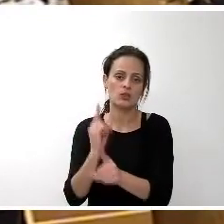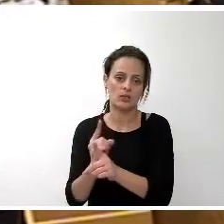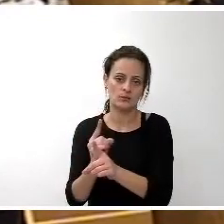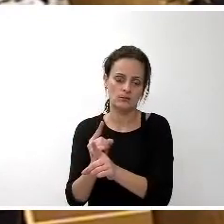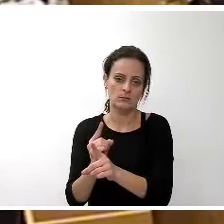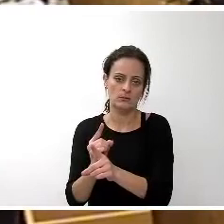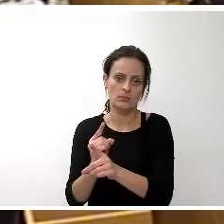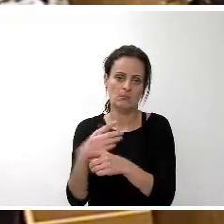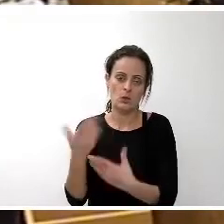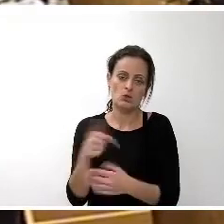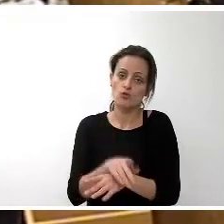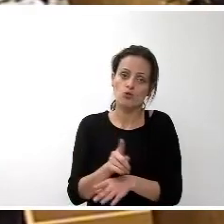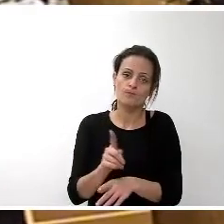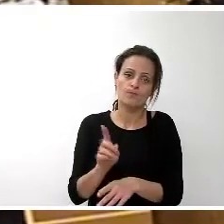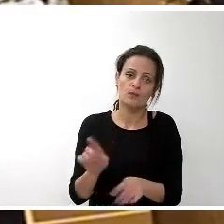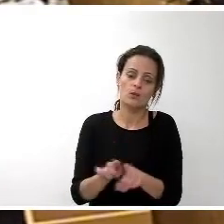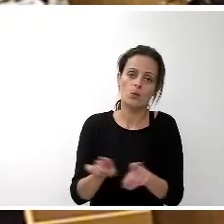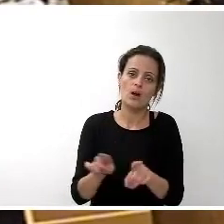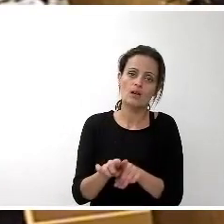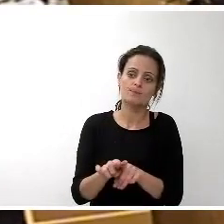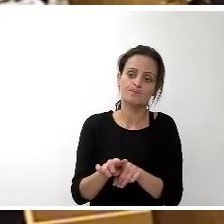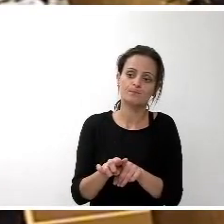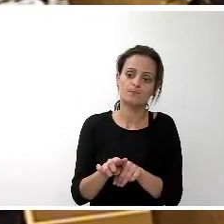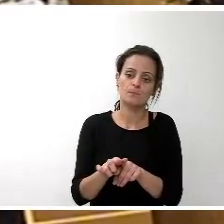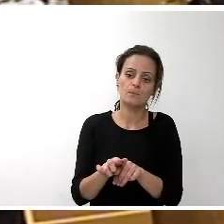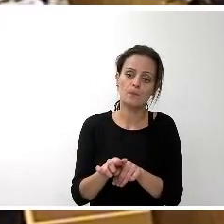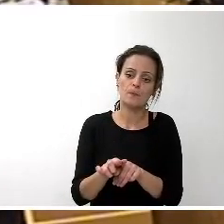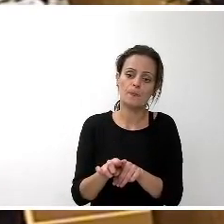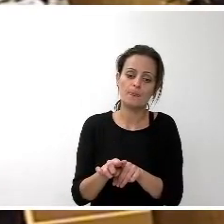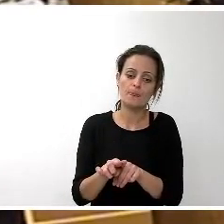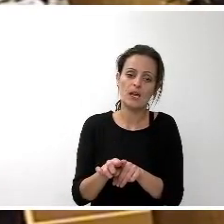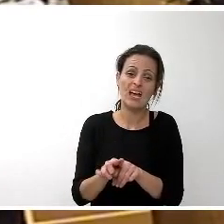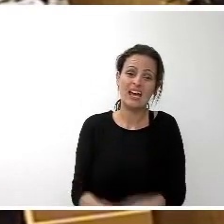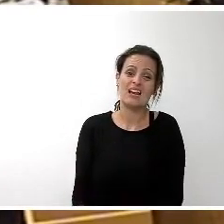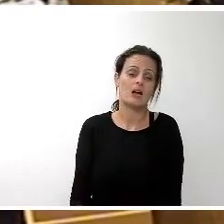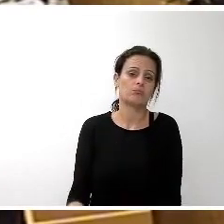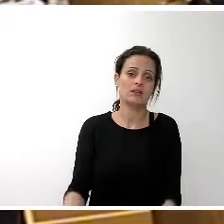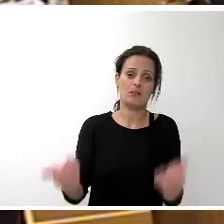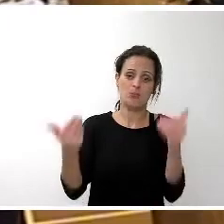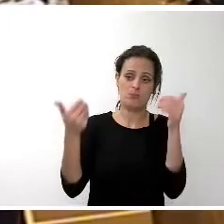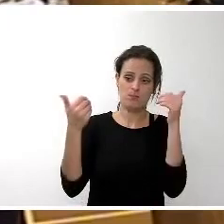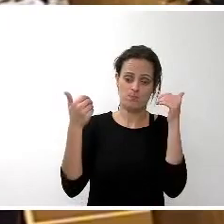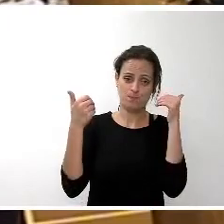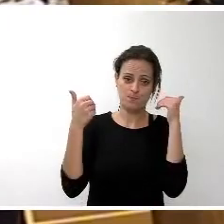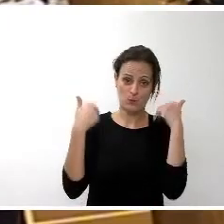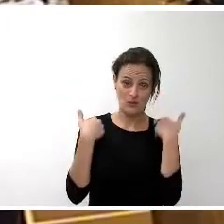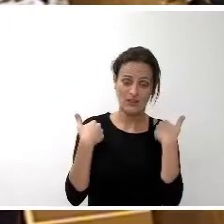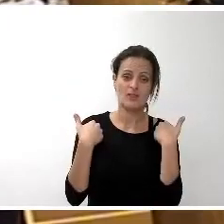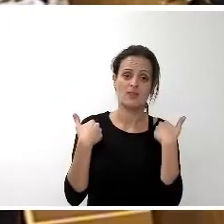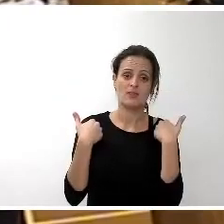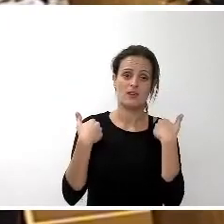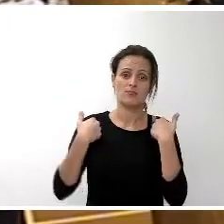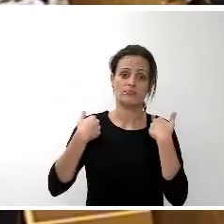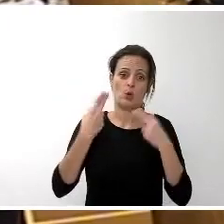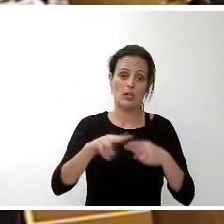esa es la responsabilidad que debe de tener un responsable político un responsable público